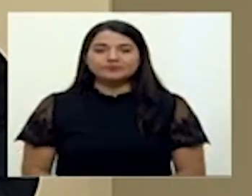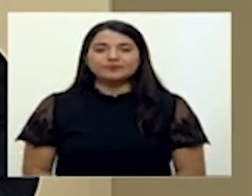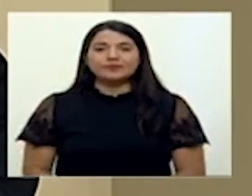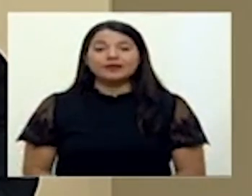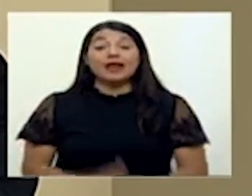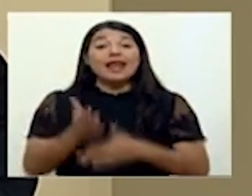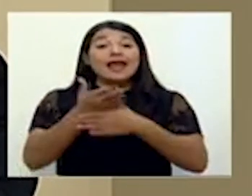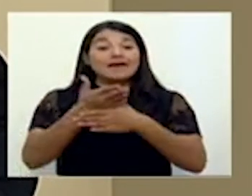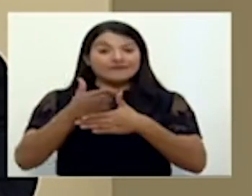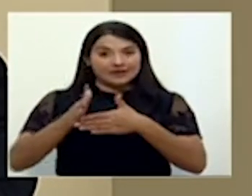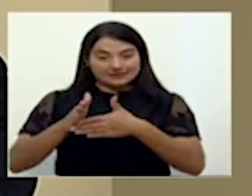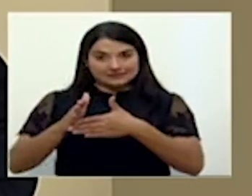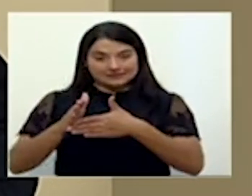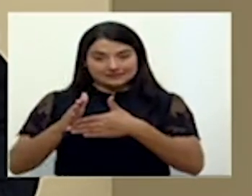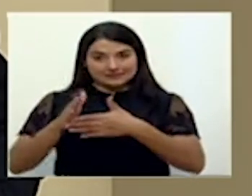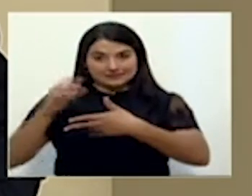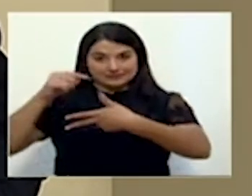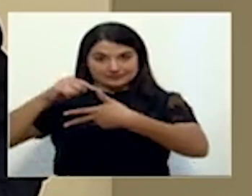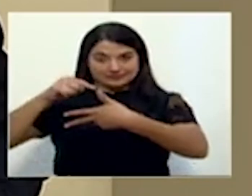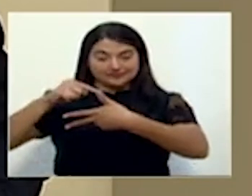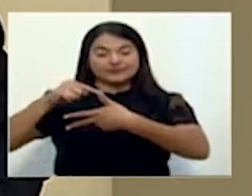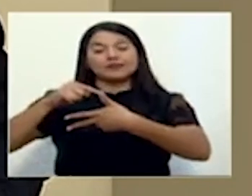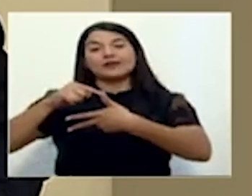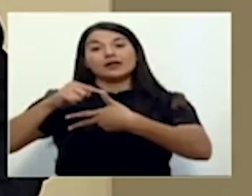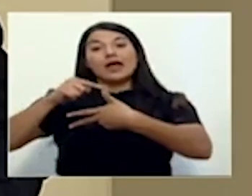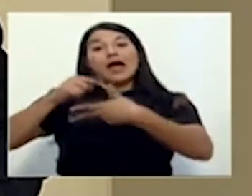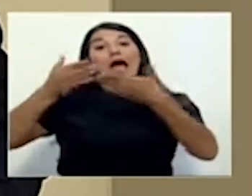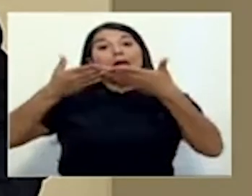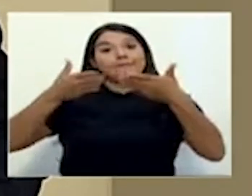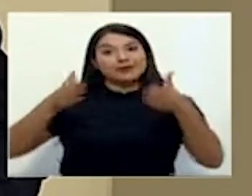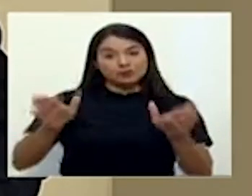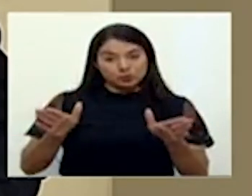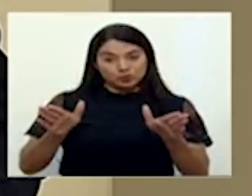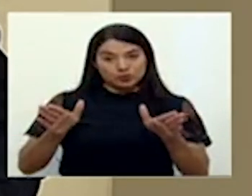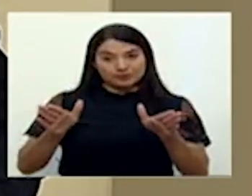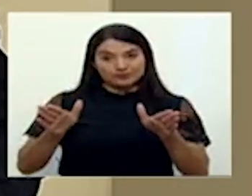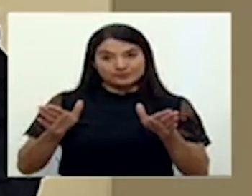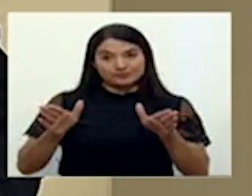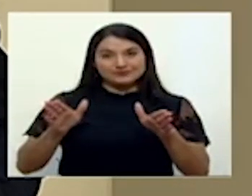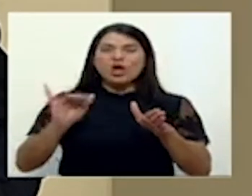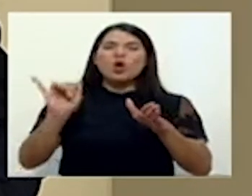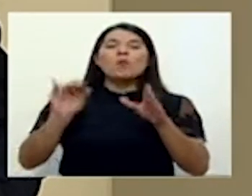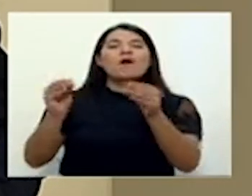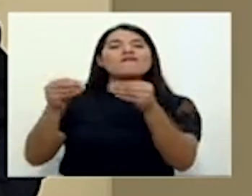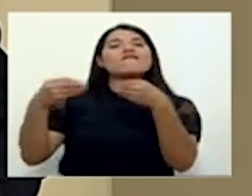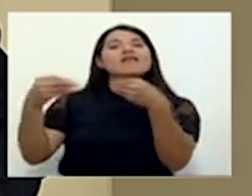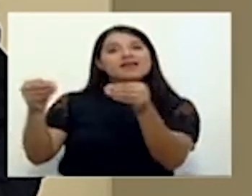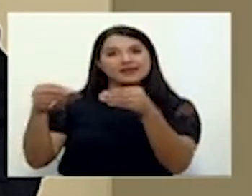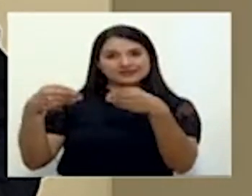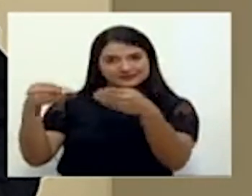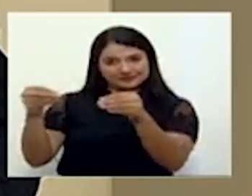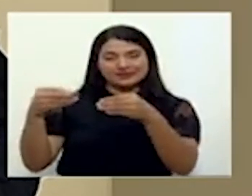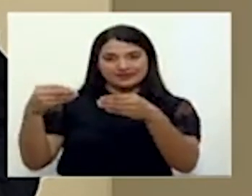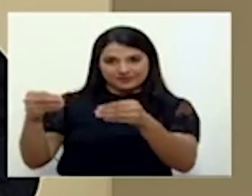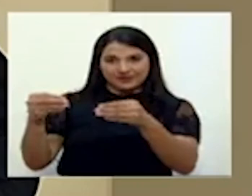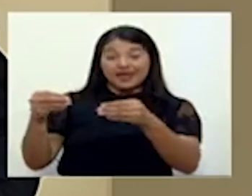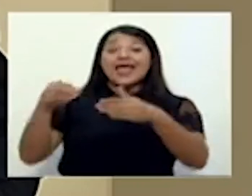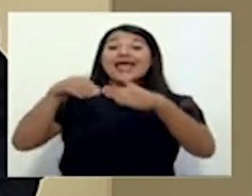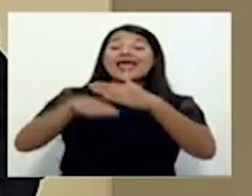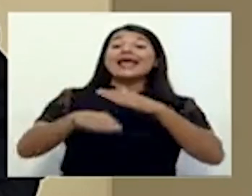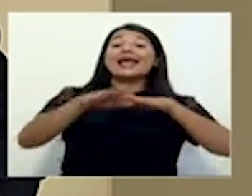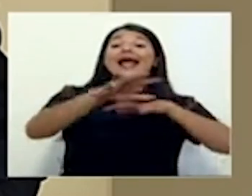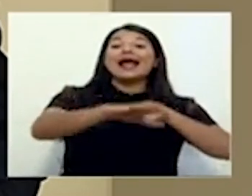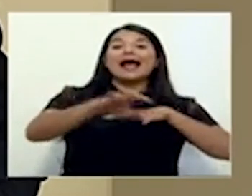fase de apertura y en los cantones de alerta amarilla,